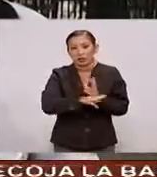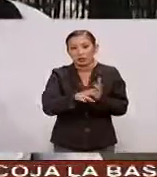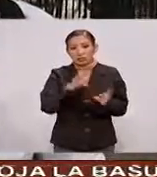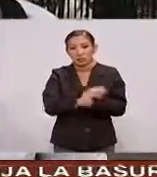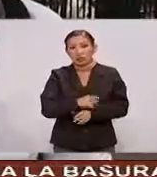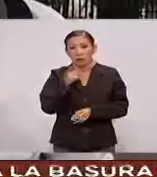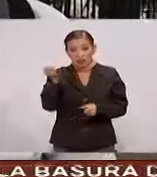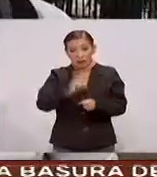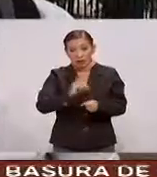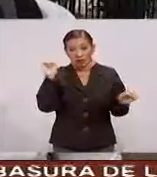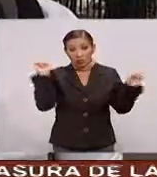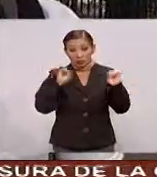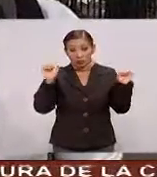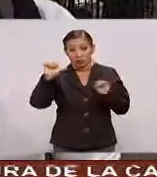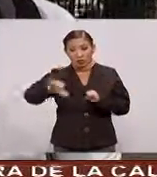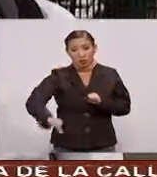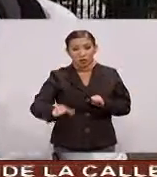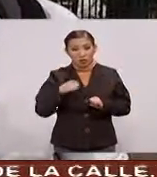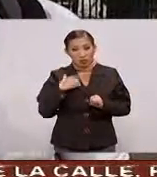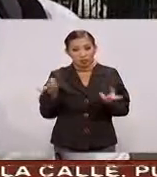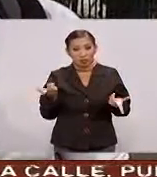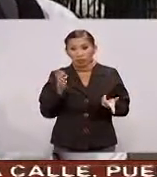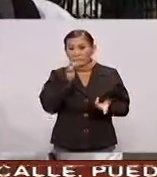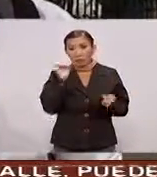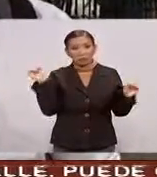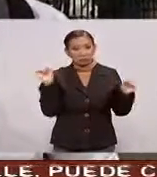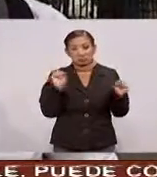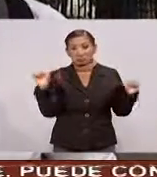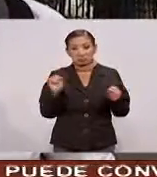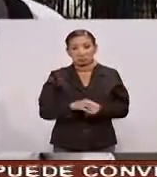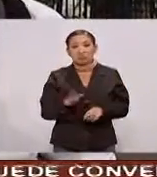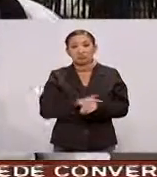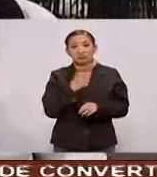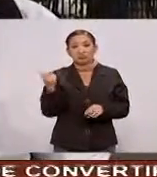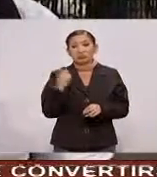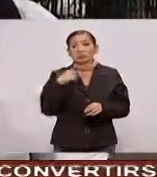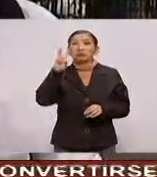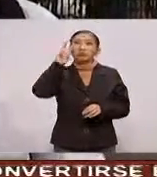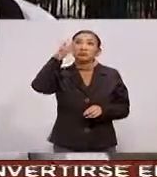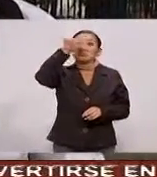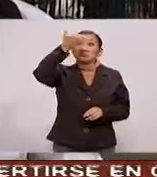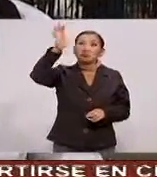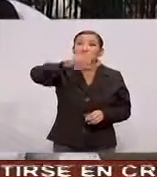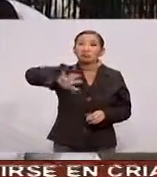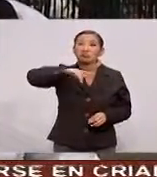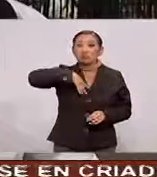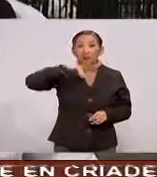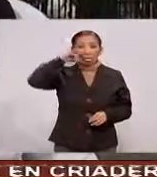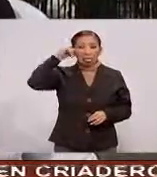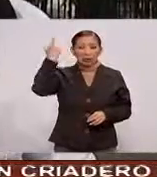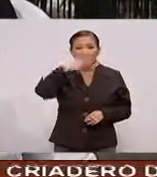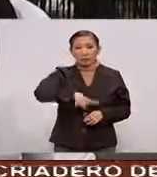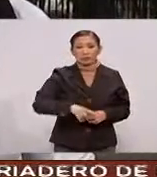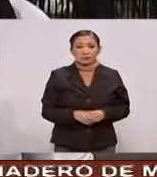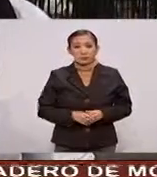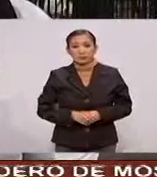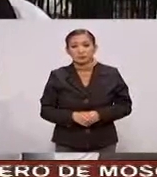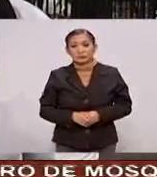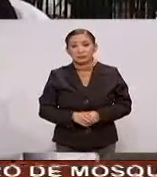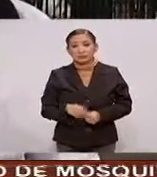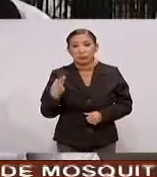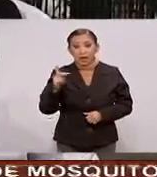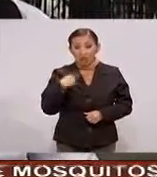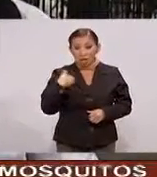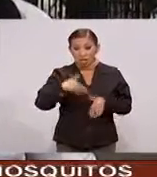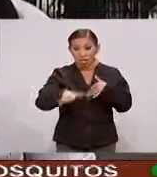¿Diario corre? Sí ¿Y hoy nada más? No pude correr Por el ambiente como está Pero